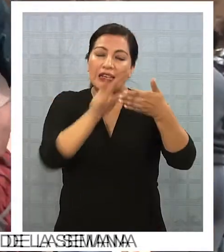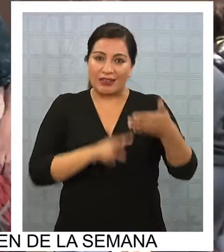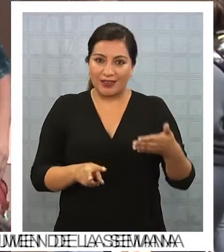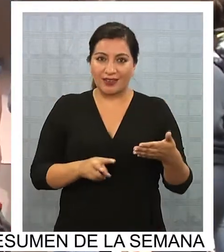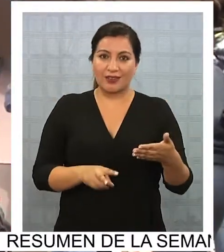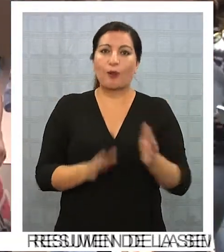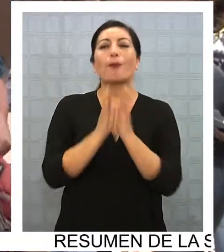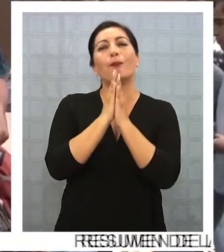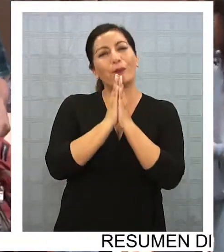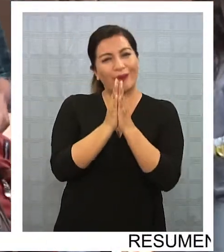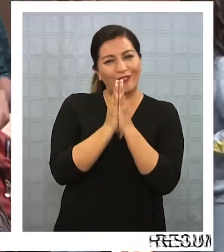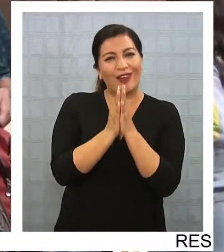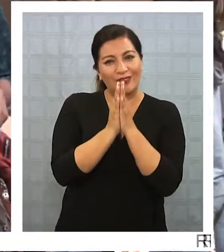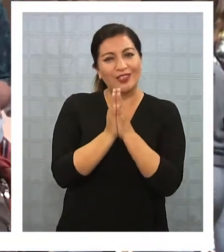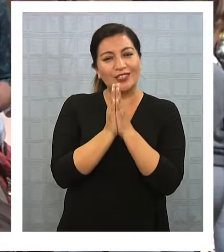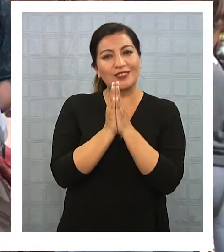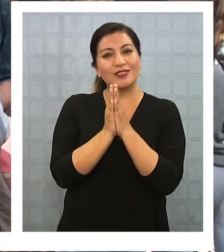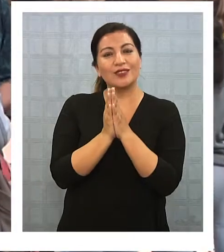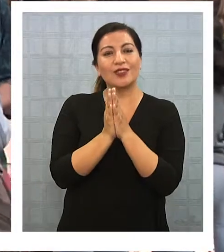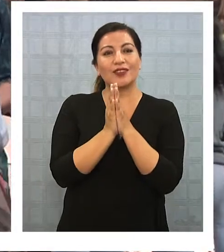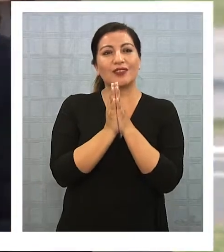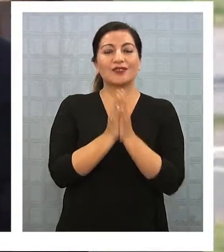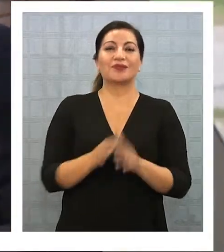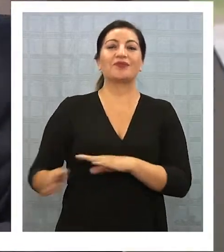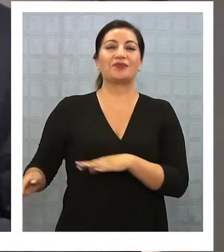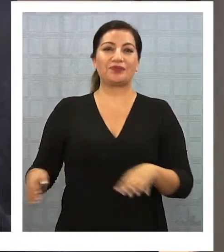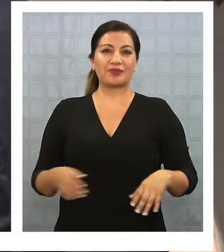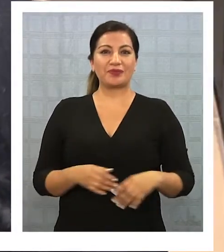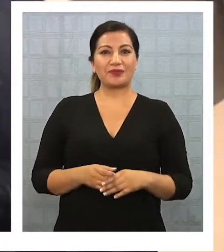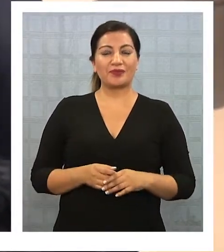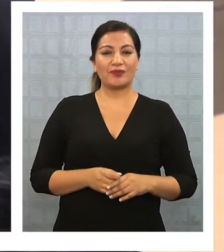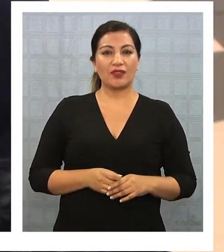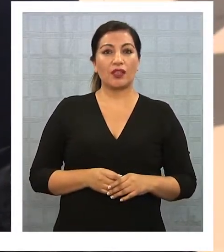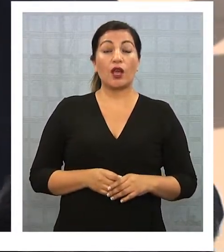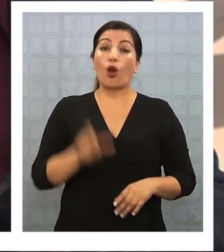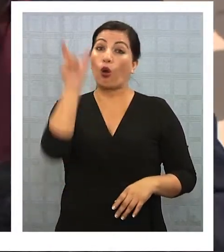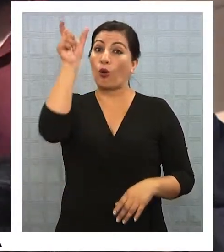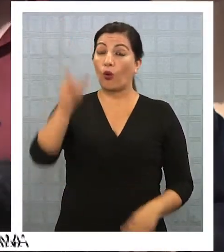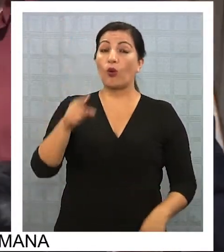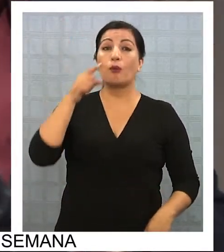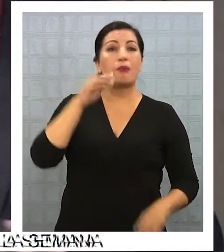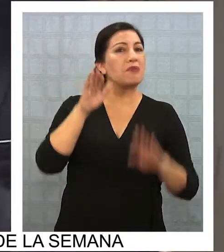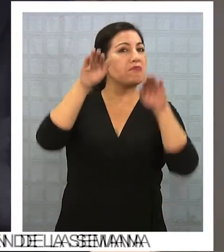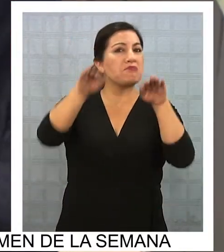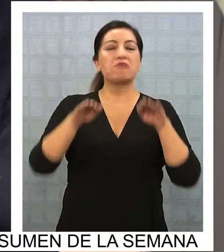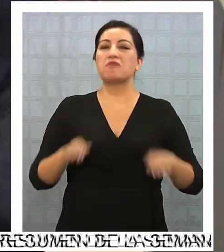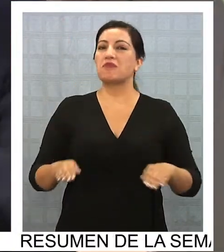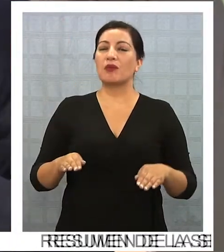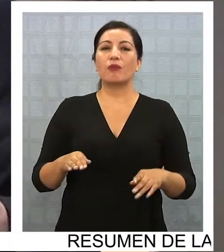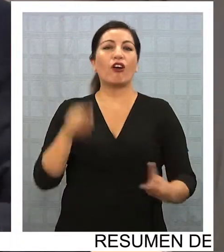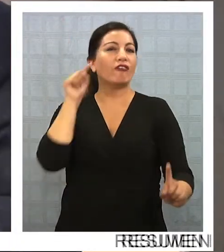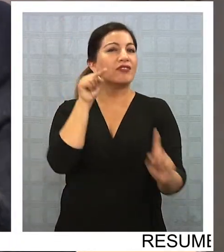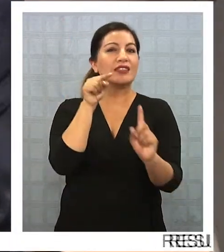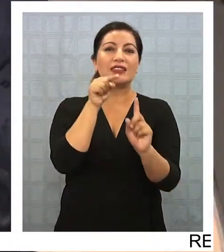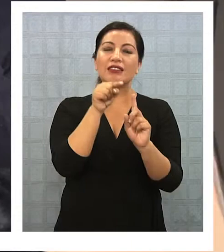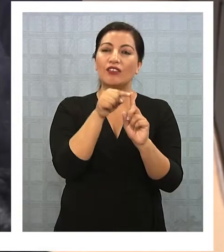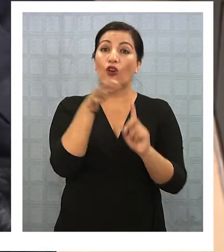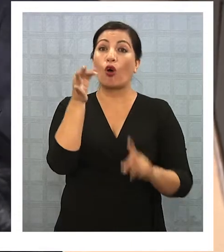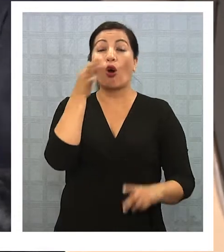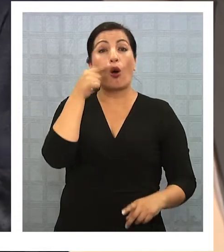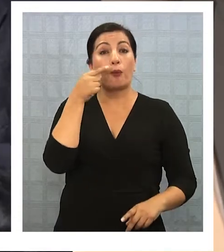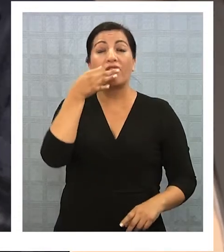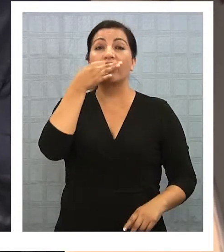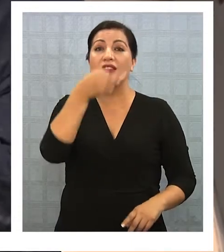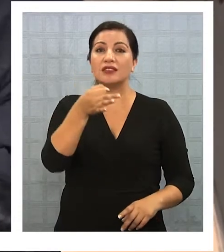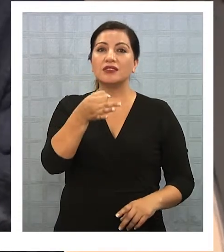por favor, a poner la clandestina. Con el mismo objetivo que propone Gumusio, fomentar el